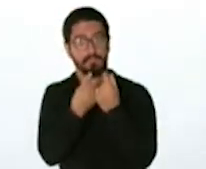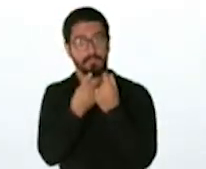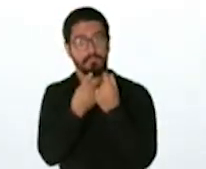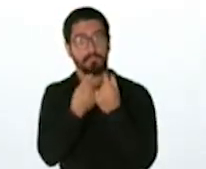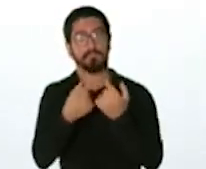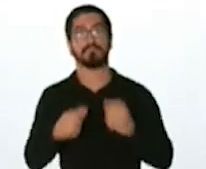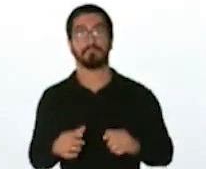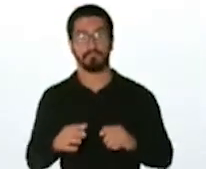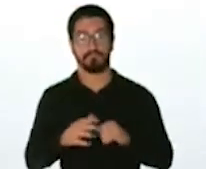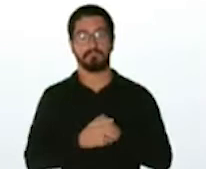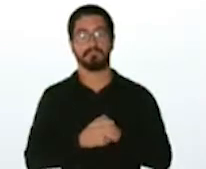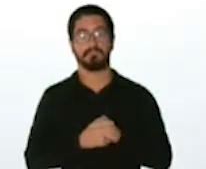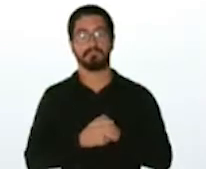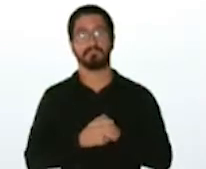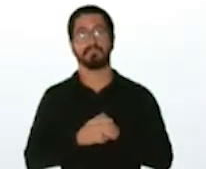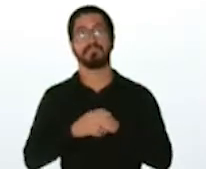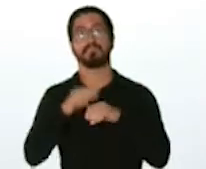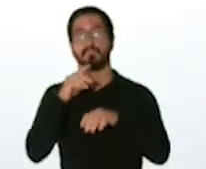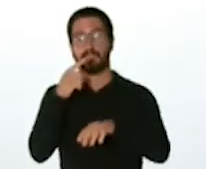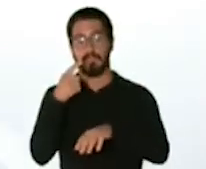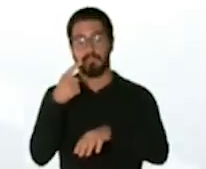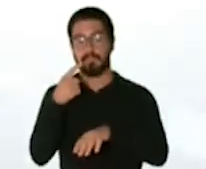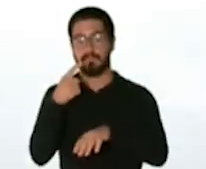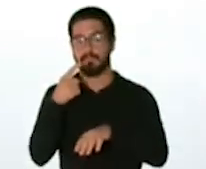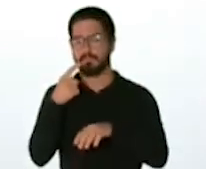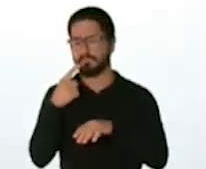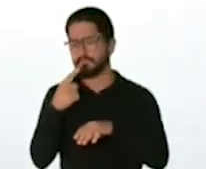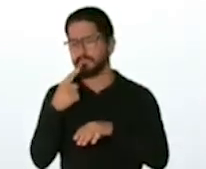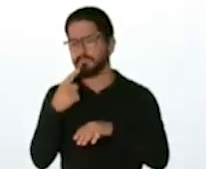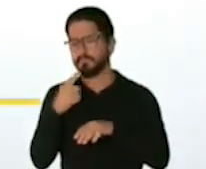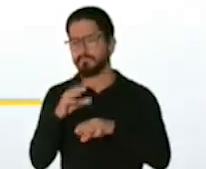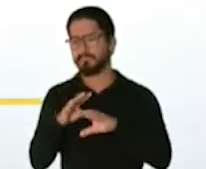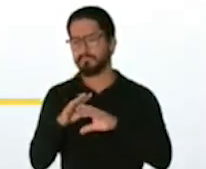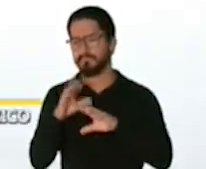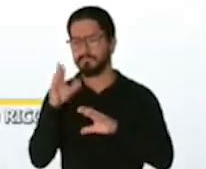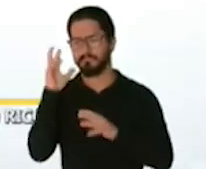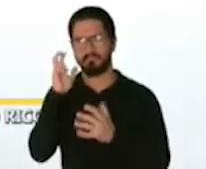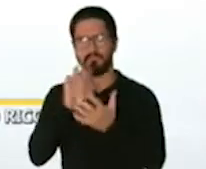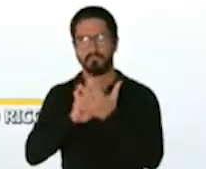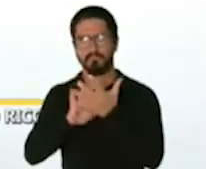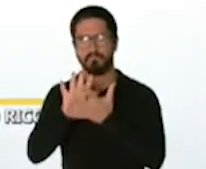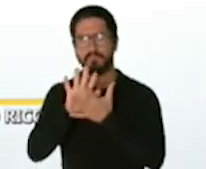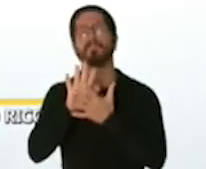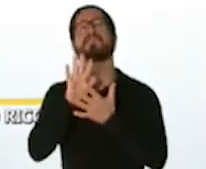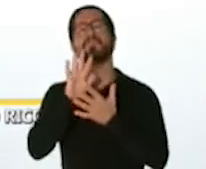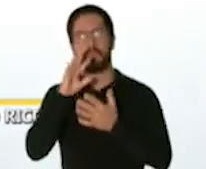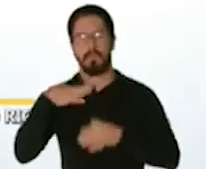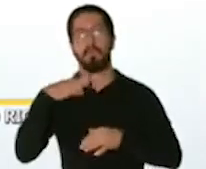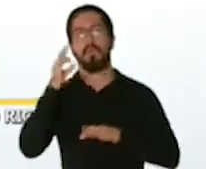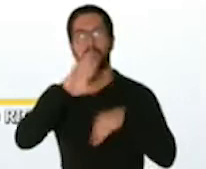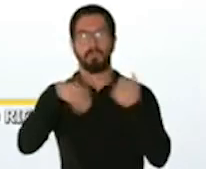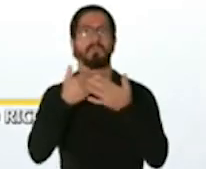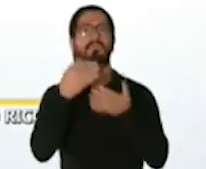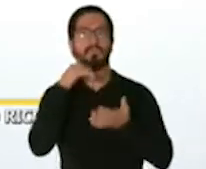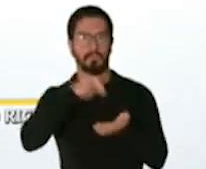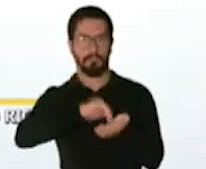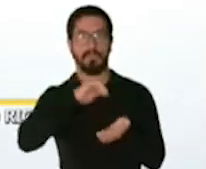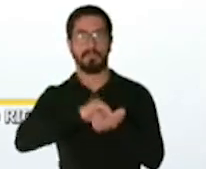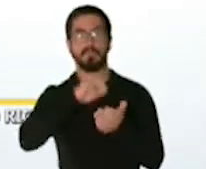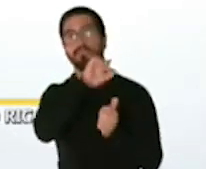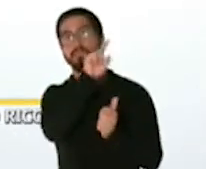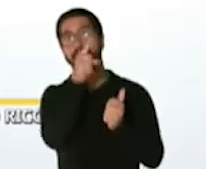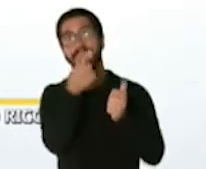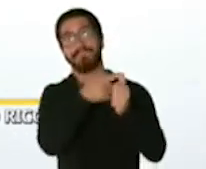bueno en la primera fase se van a vacunar en teoría ¿verdad? estos voluntarios son los médicos en la 1A son los